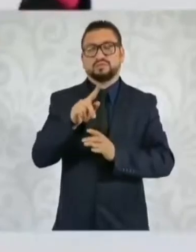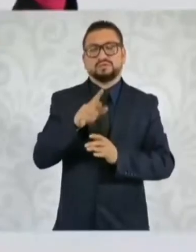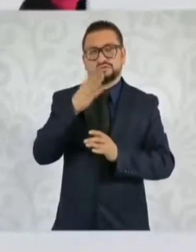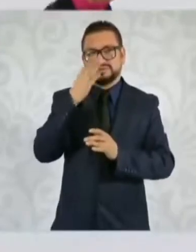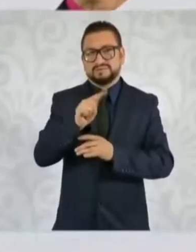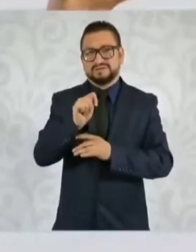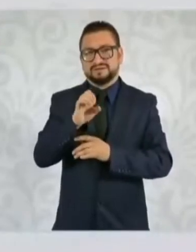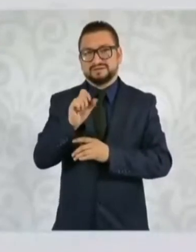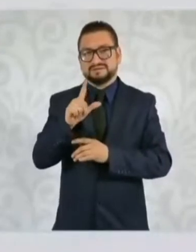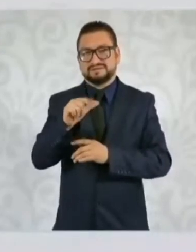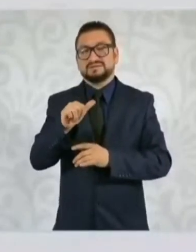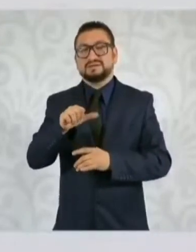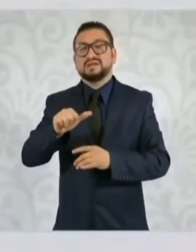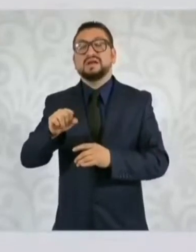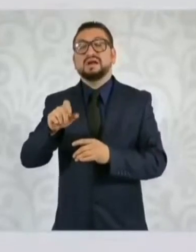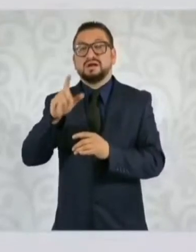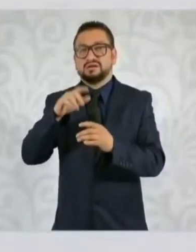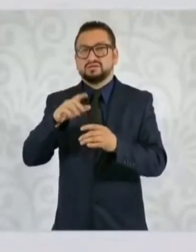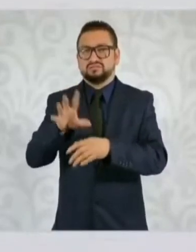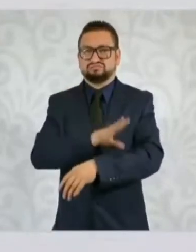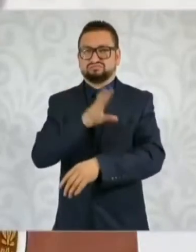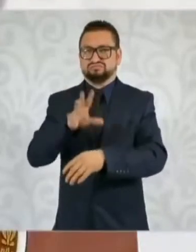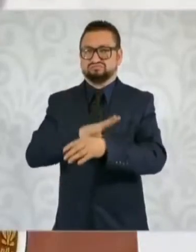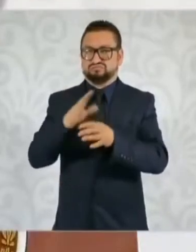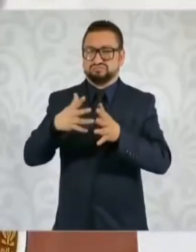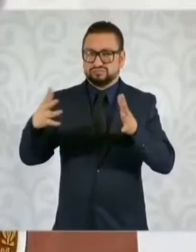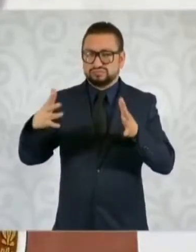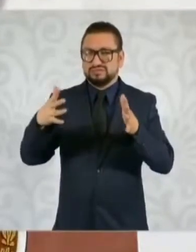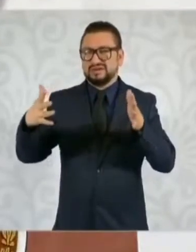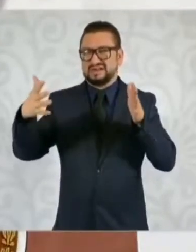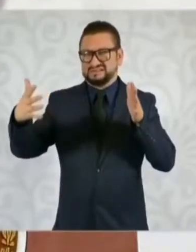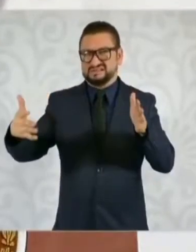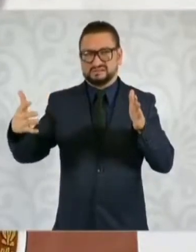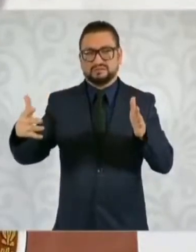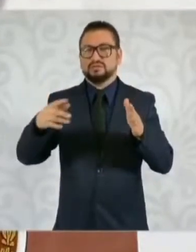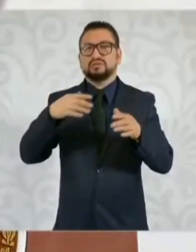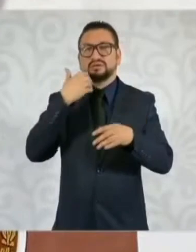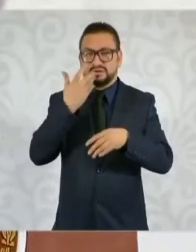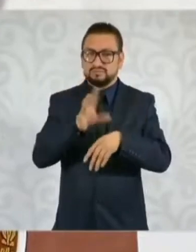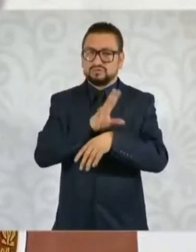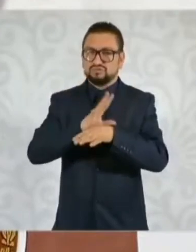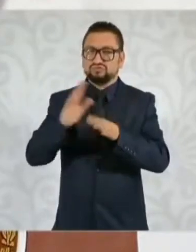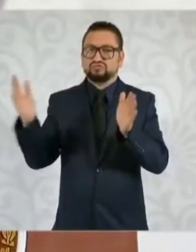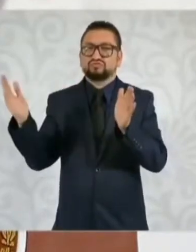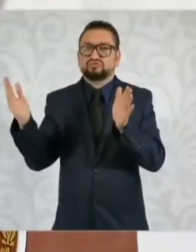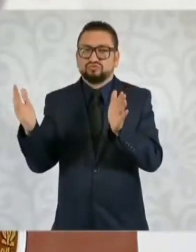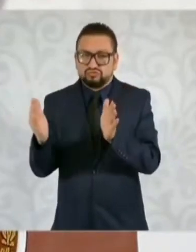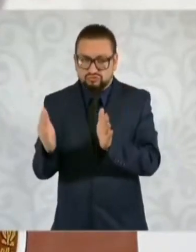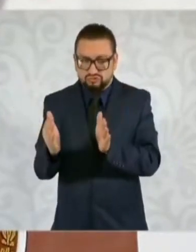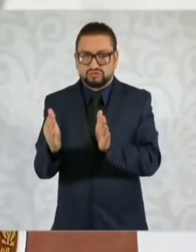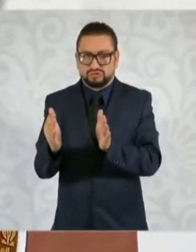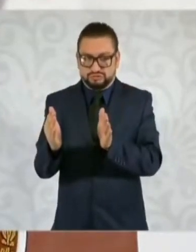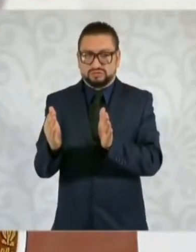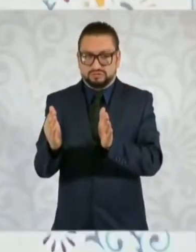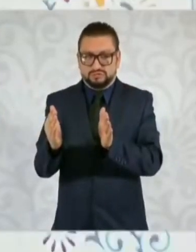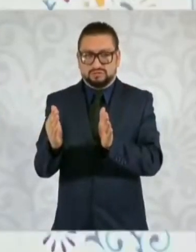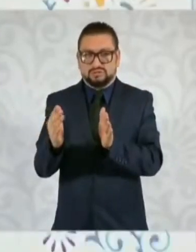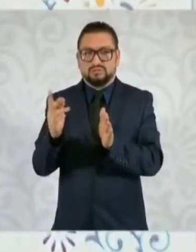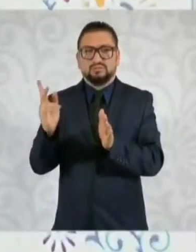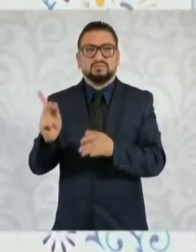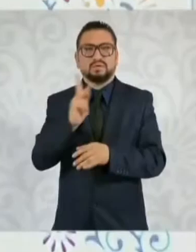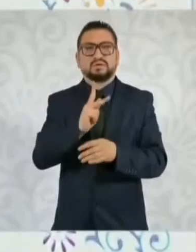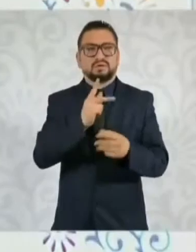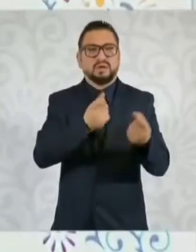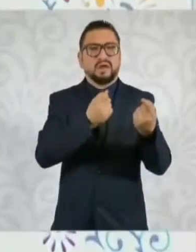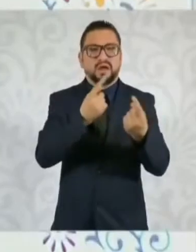eléctrico, pues es muy oneroso. Entonces, nosotros queremos un auto eléctrico compacto pequeño, similar a algunos